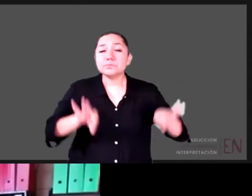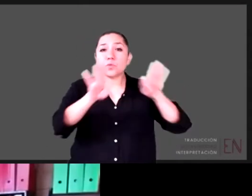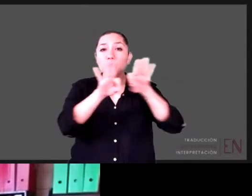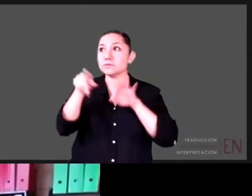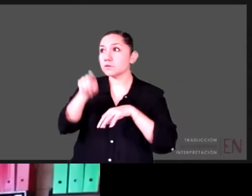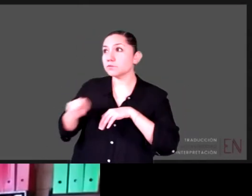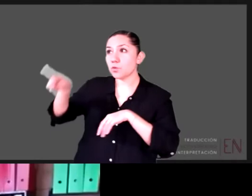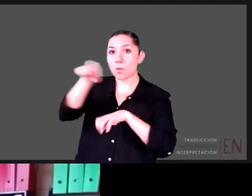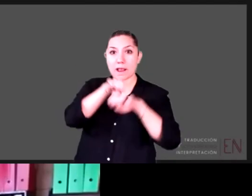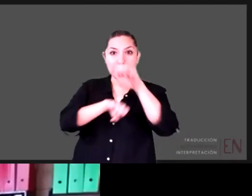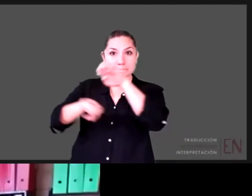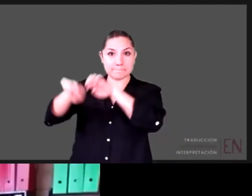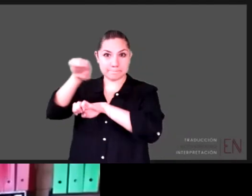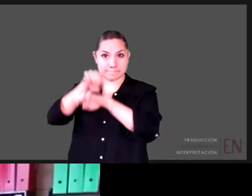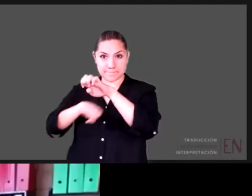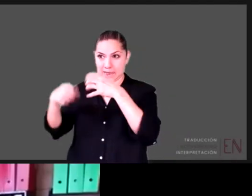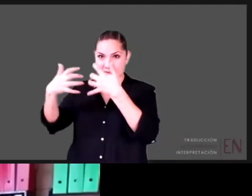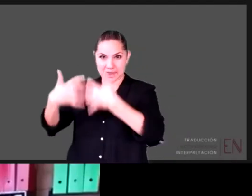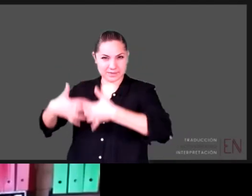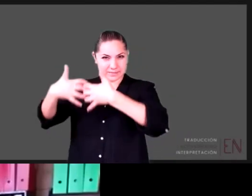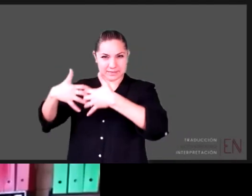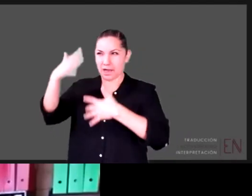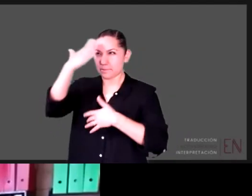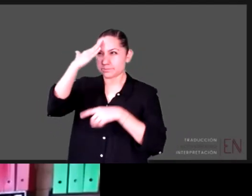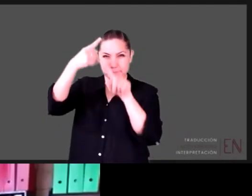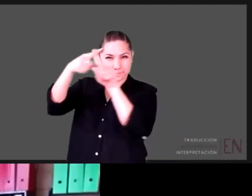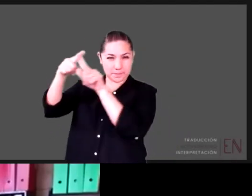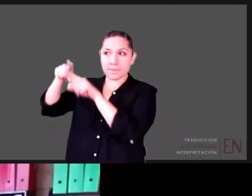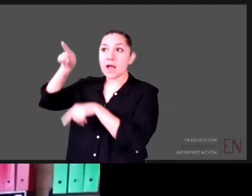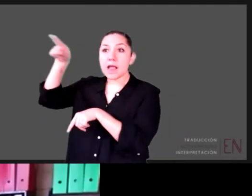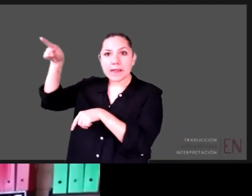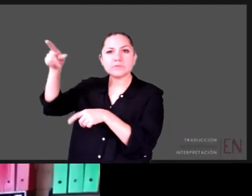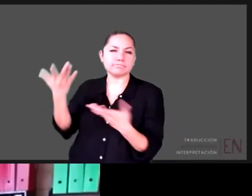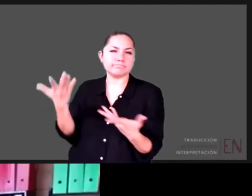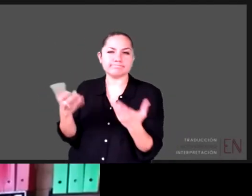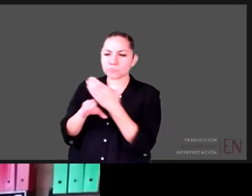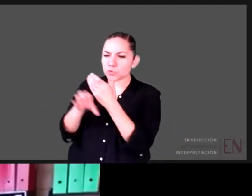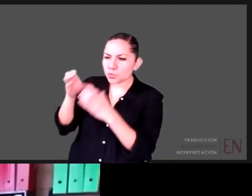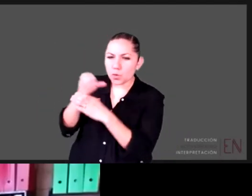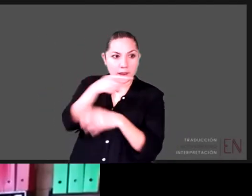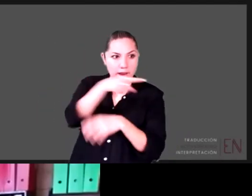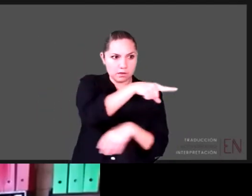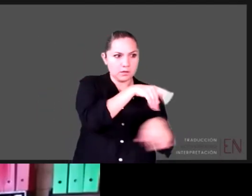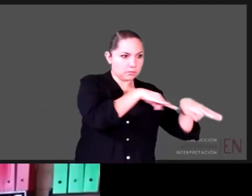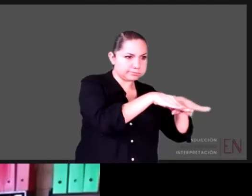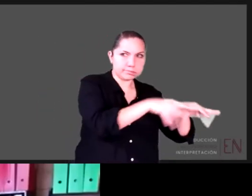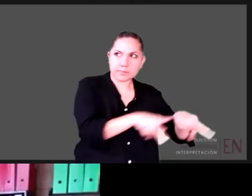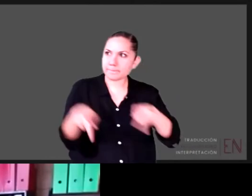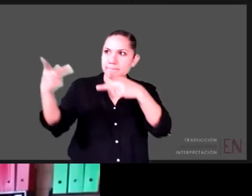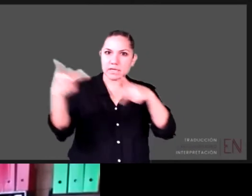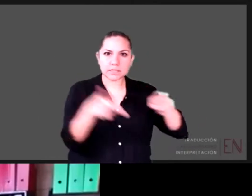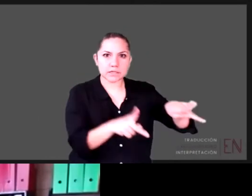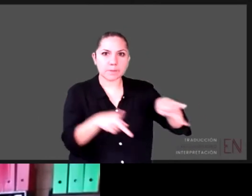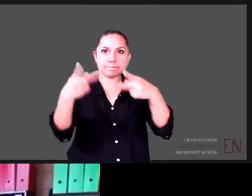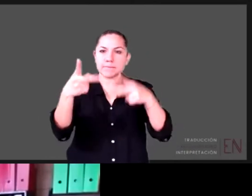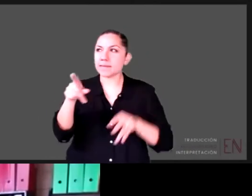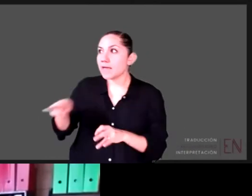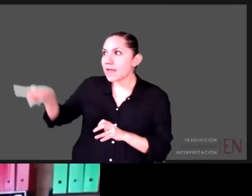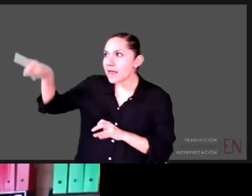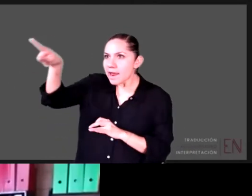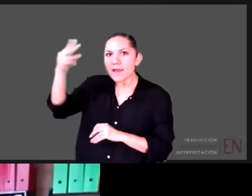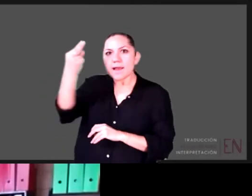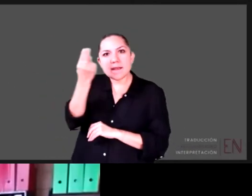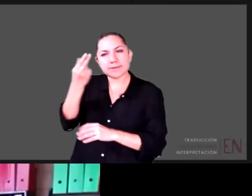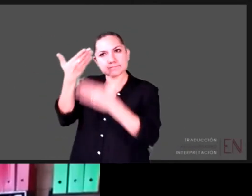de las comunidades que les venden estas materias primas y en especial la eliminación del trabajo infantil es un asunto que debe estar en el centro